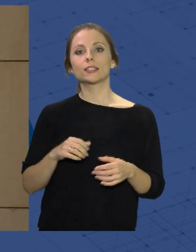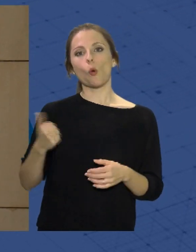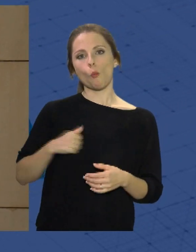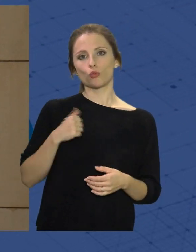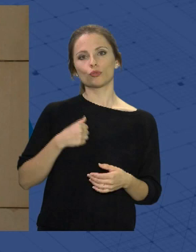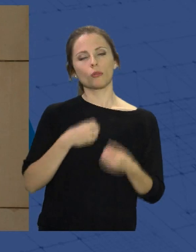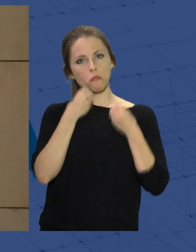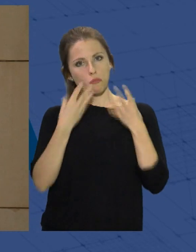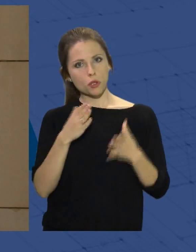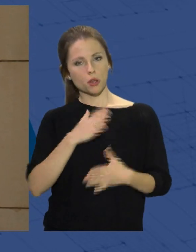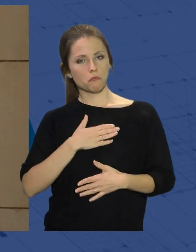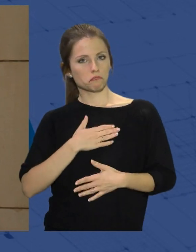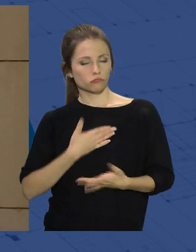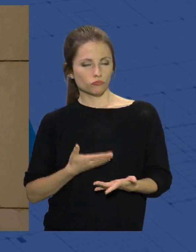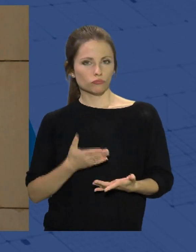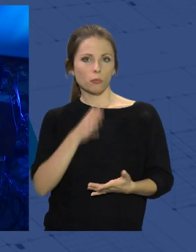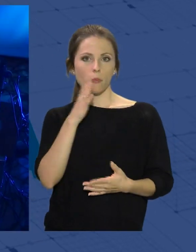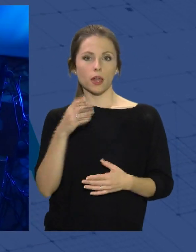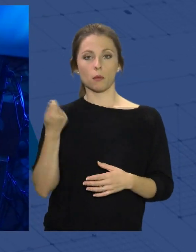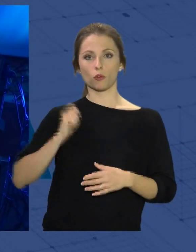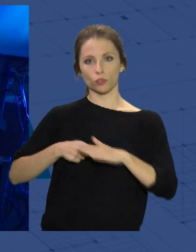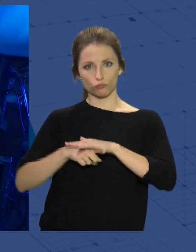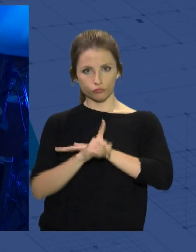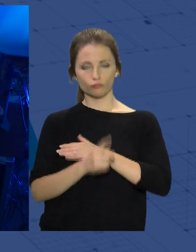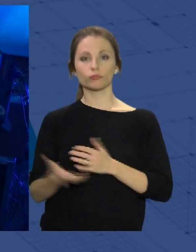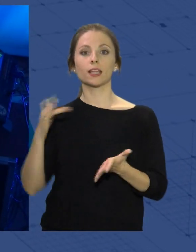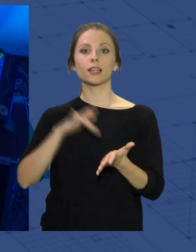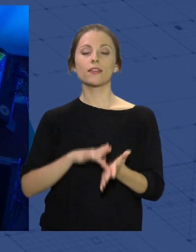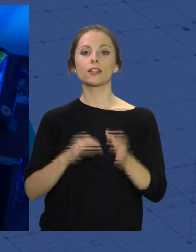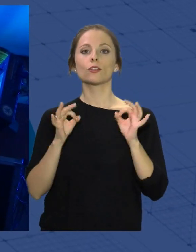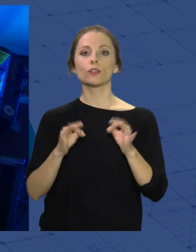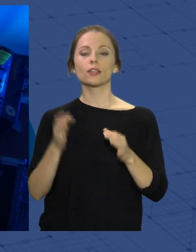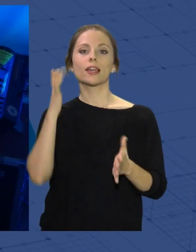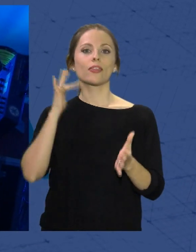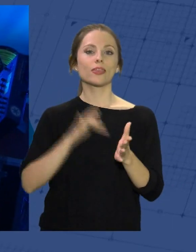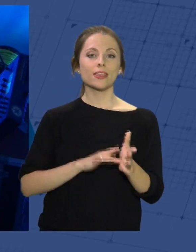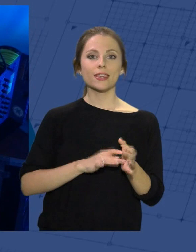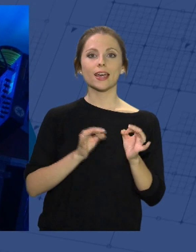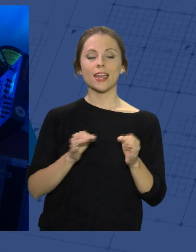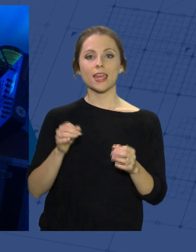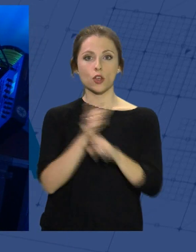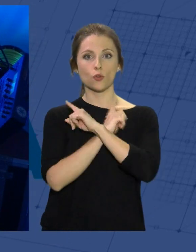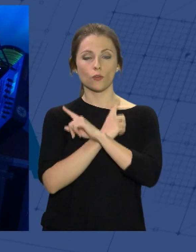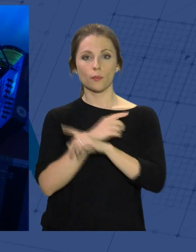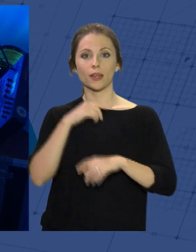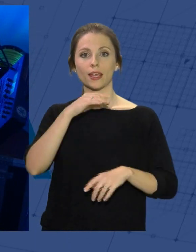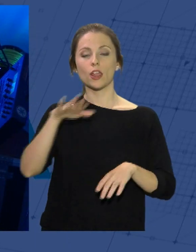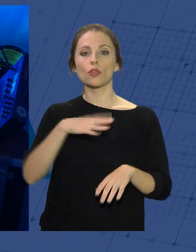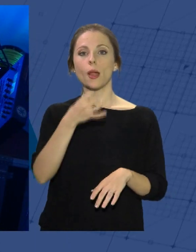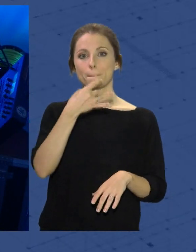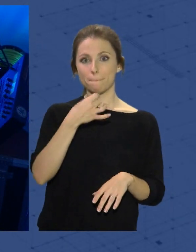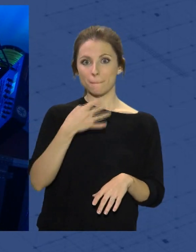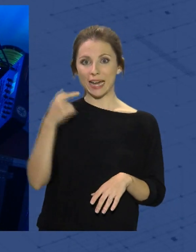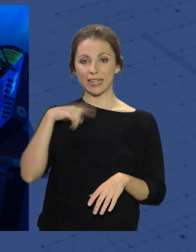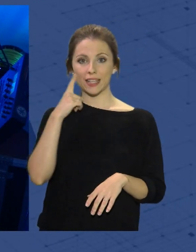nosotras, para desarrollarnos más profesionalmente. El evento, que se celebrará del 10 al 12 de noviembre en Clasillas y que anteriormente, el día